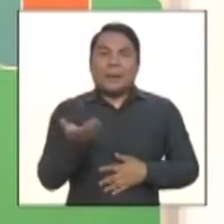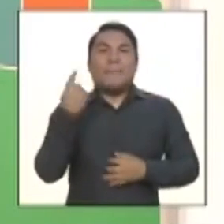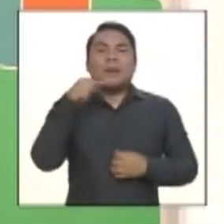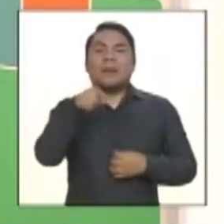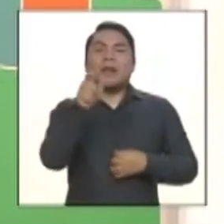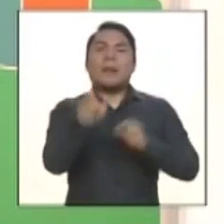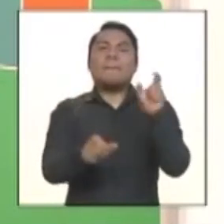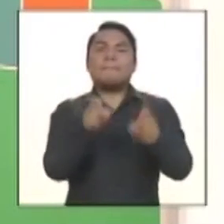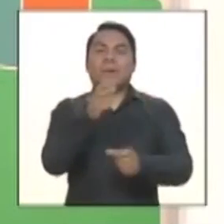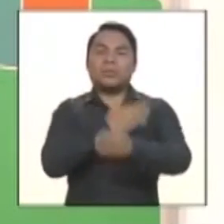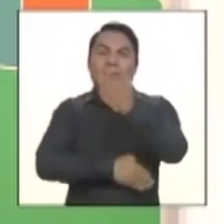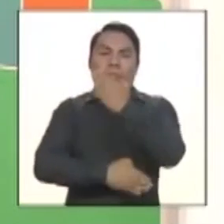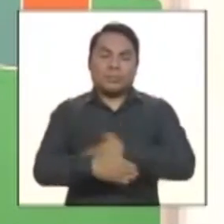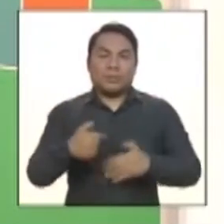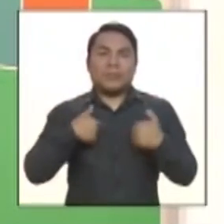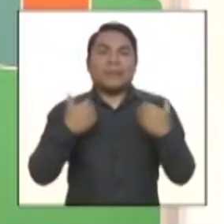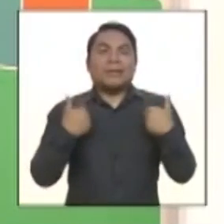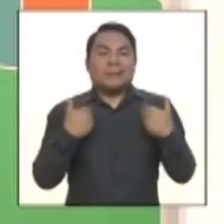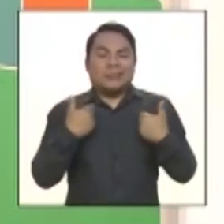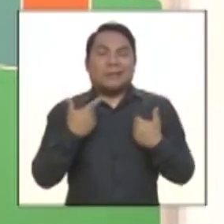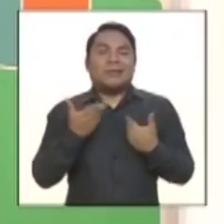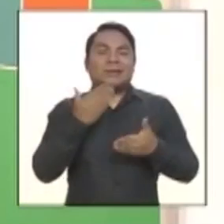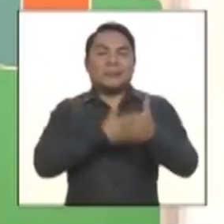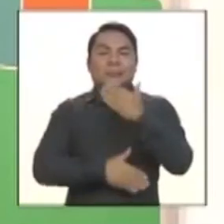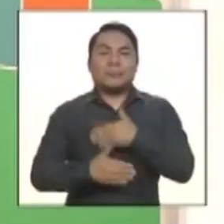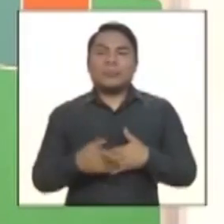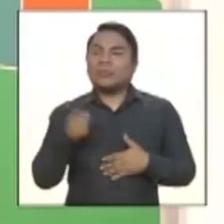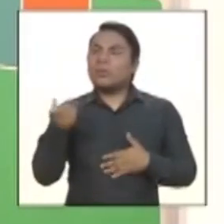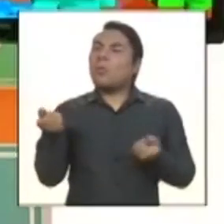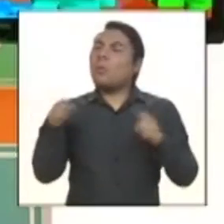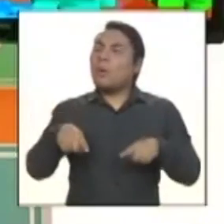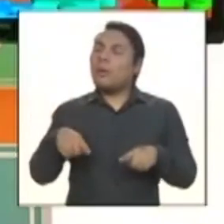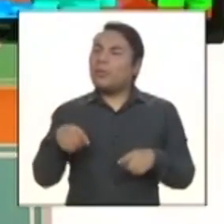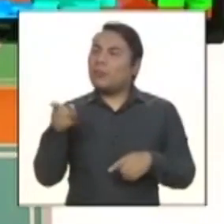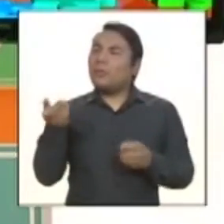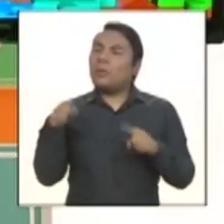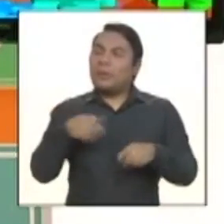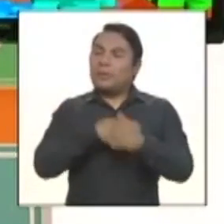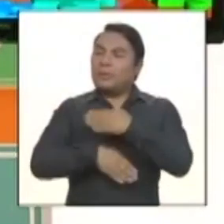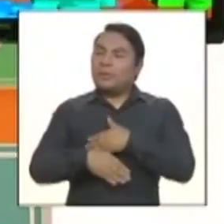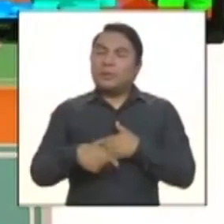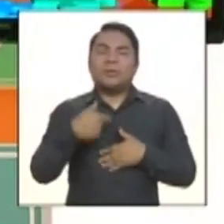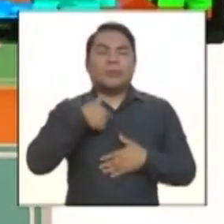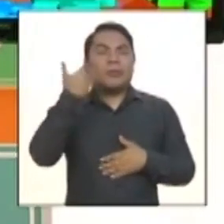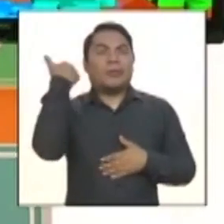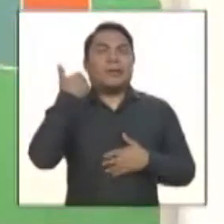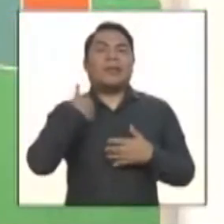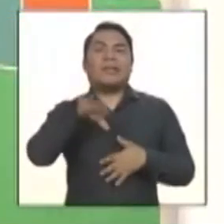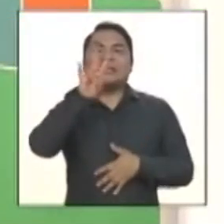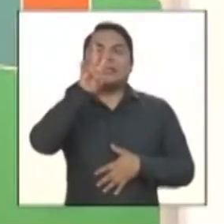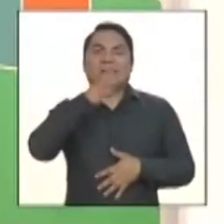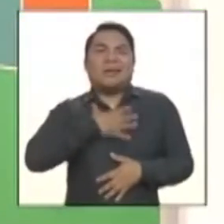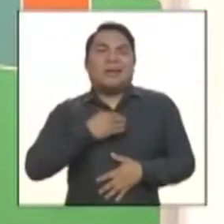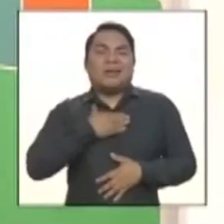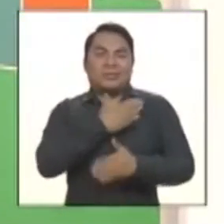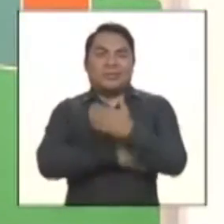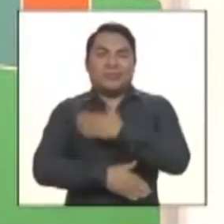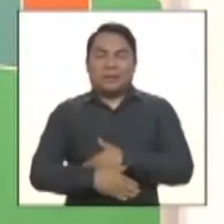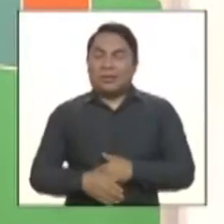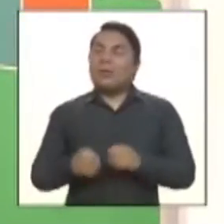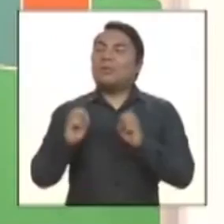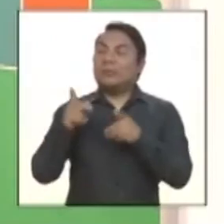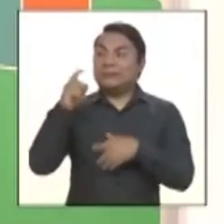una persona con discapacidad que adquiere la discapacidad, ¿a qué edad la adquiriste? Yo a los 17 años. 17, una edad recontra difícil. Súper complicado.